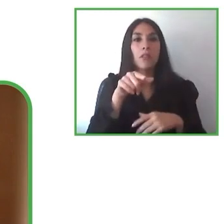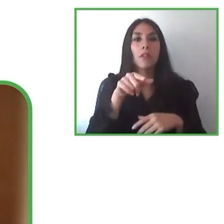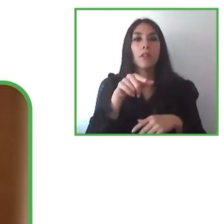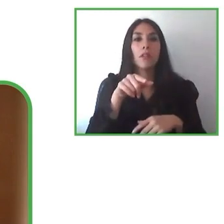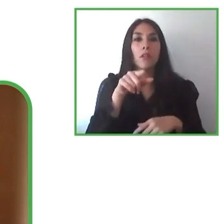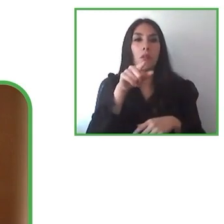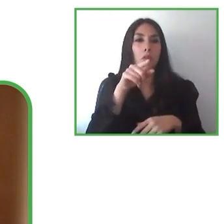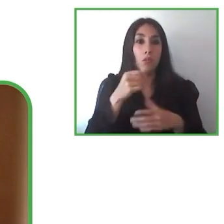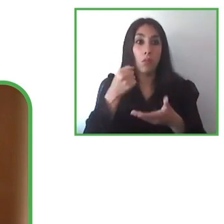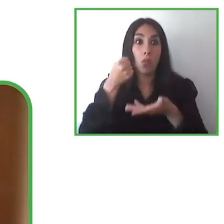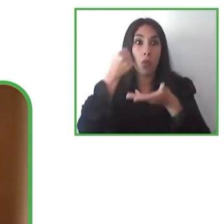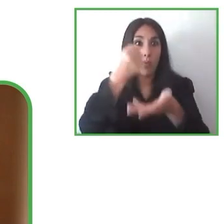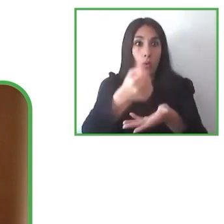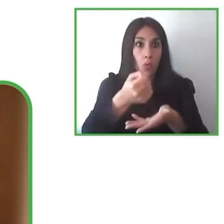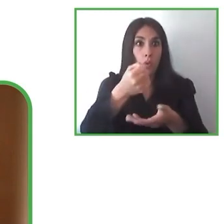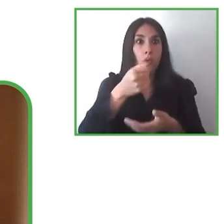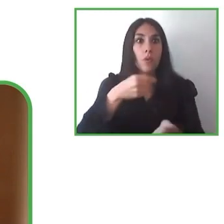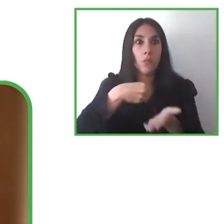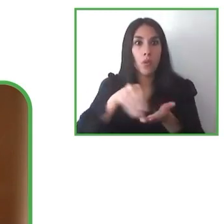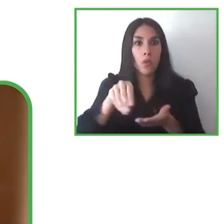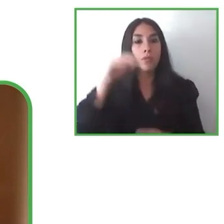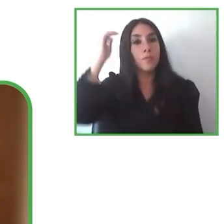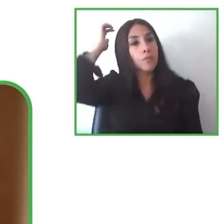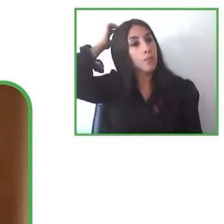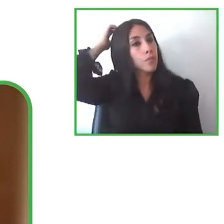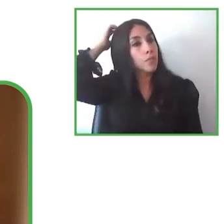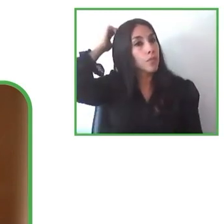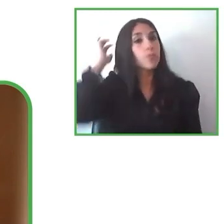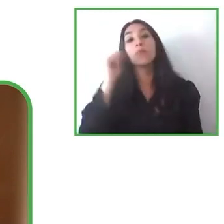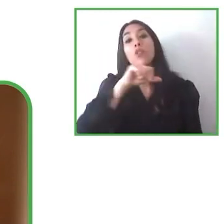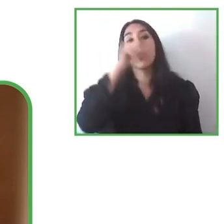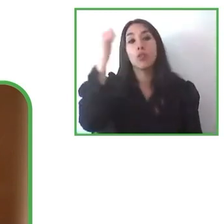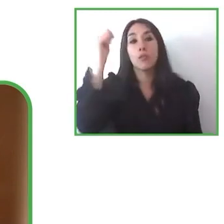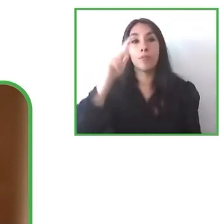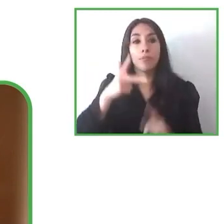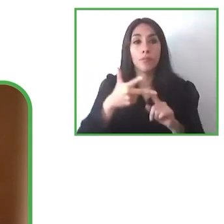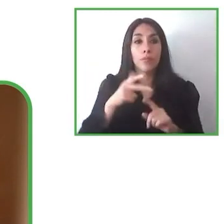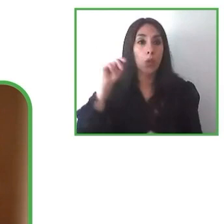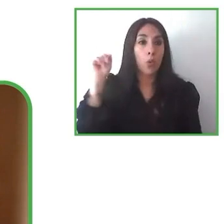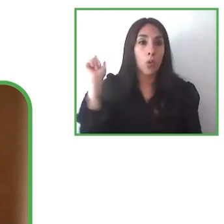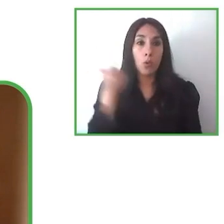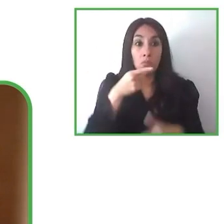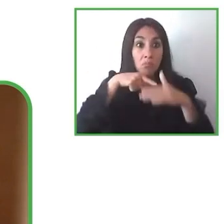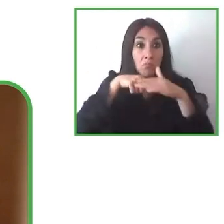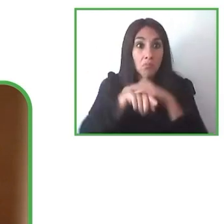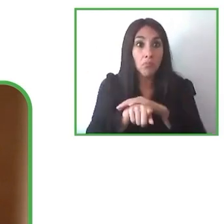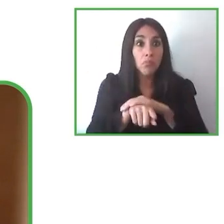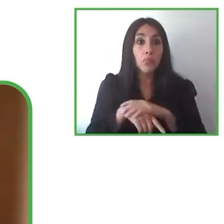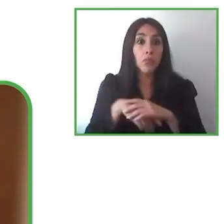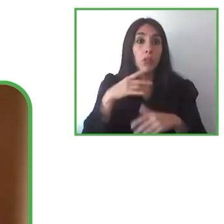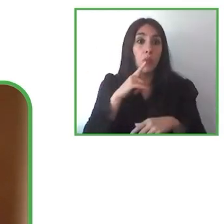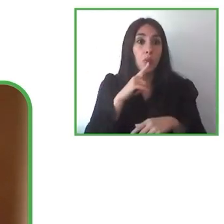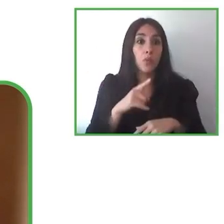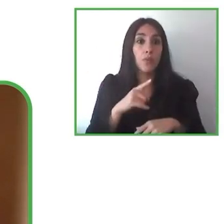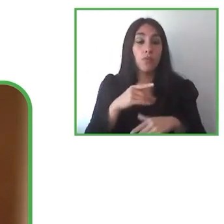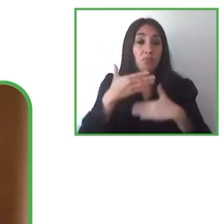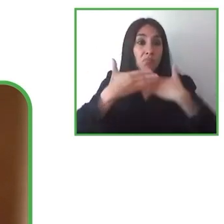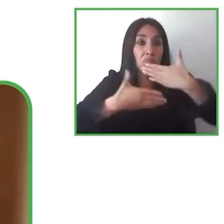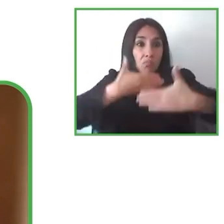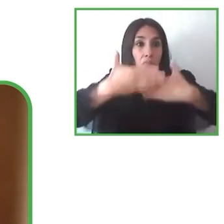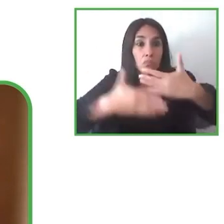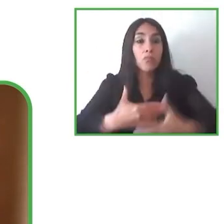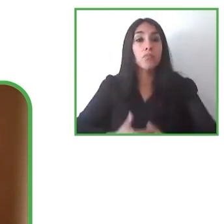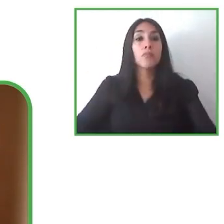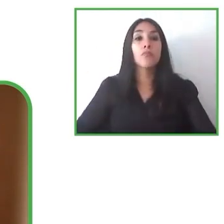lo que tiene que ver con accesibilidad y realmente poder avanzar en que sea para todos lo que tenemos arte y